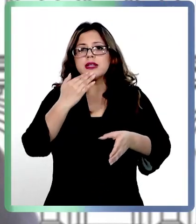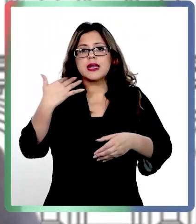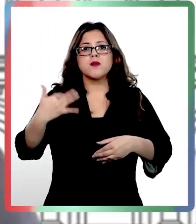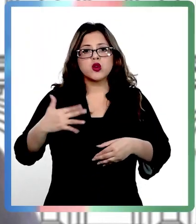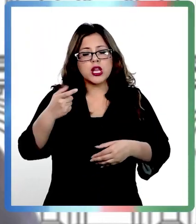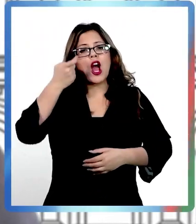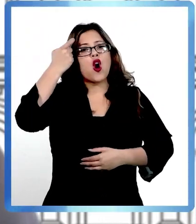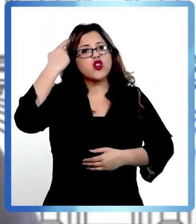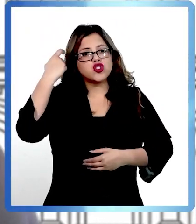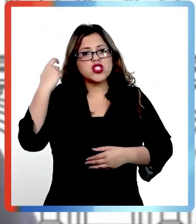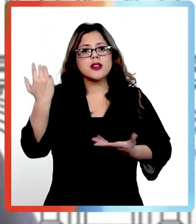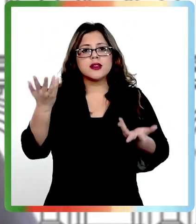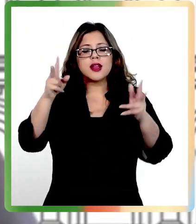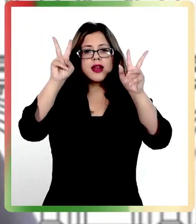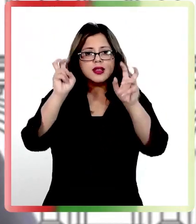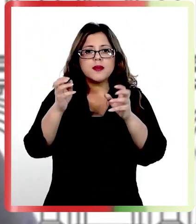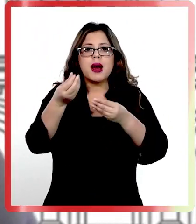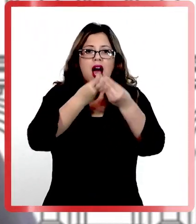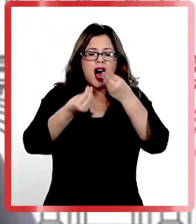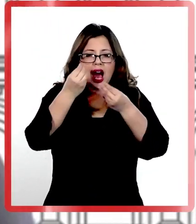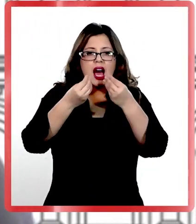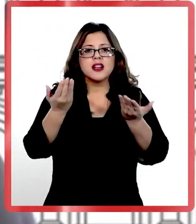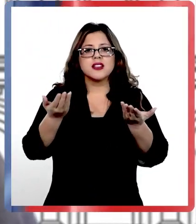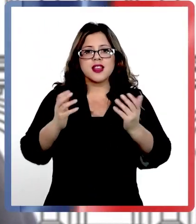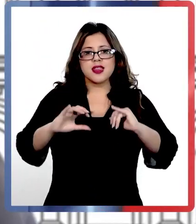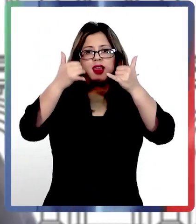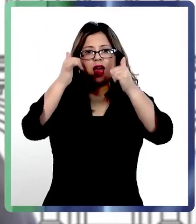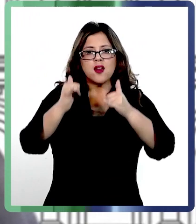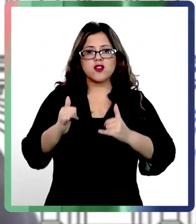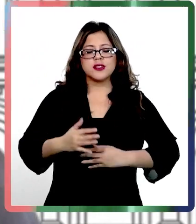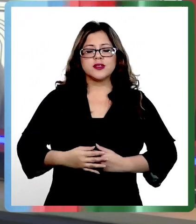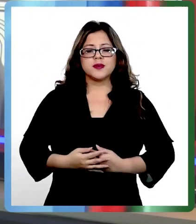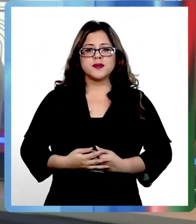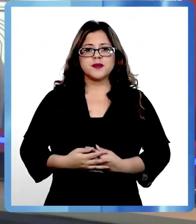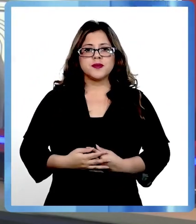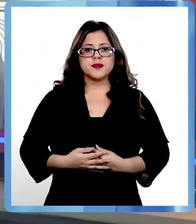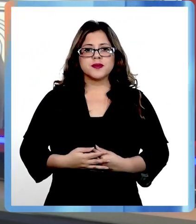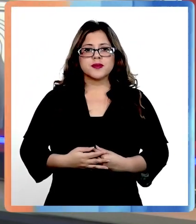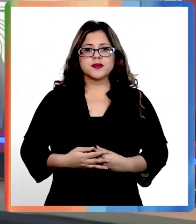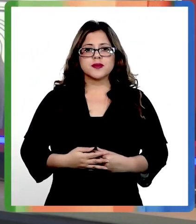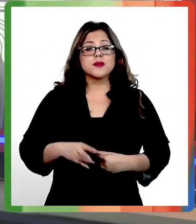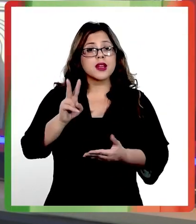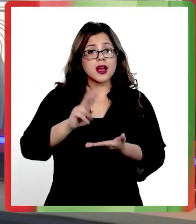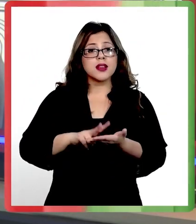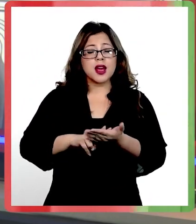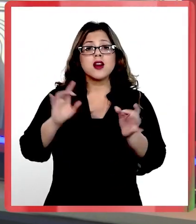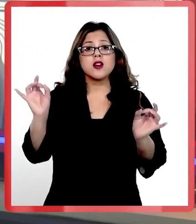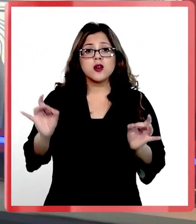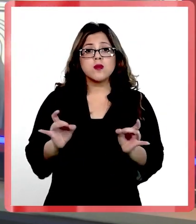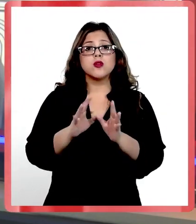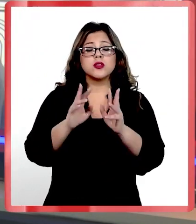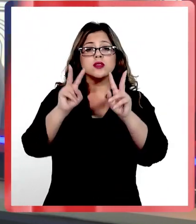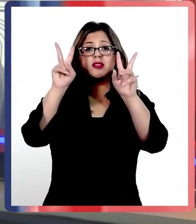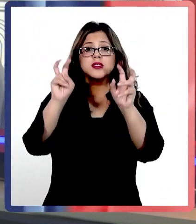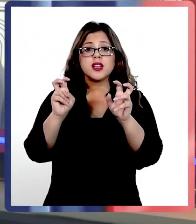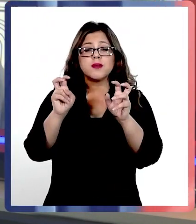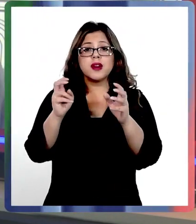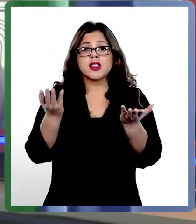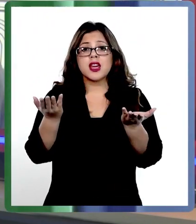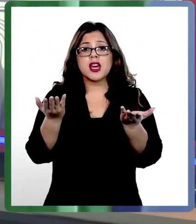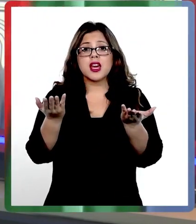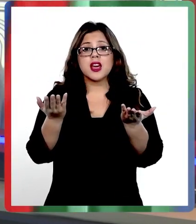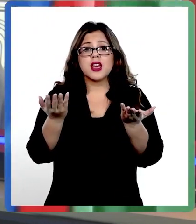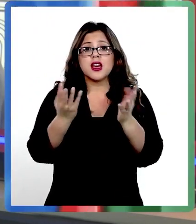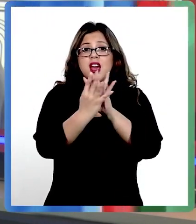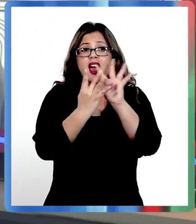ser más consciente de lo que estamos comiendo y disfrutando. Sí, es muy cierto. Quizá aún la gente debería preferir muchas